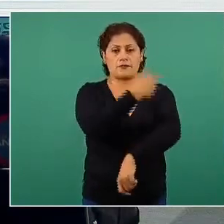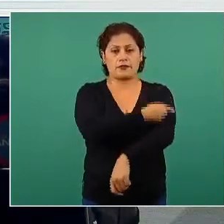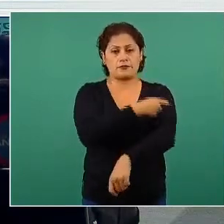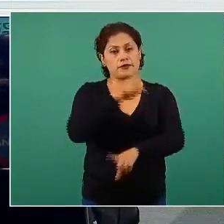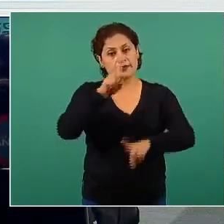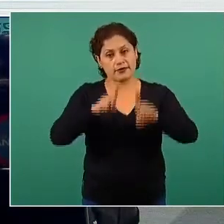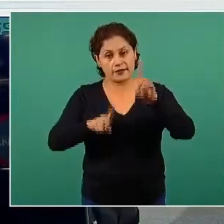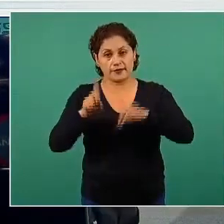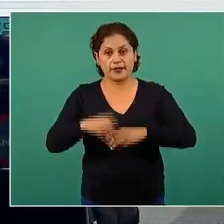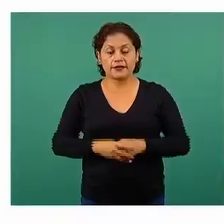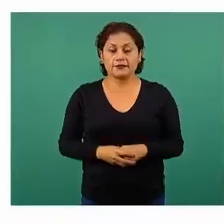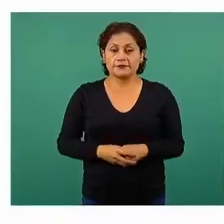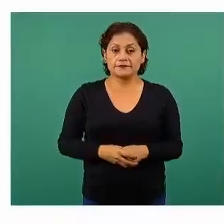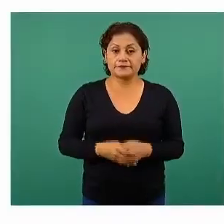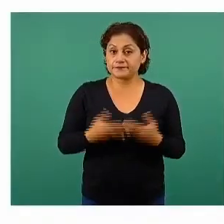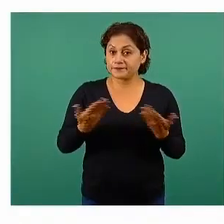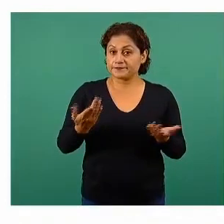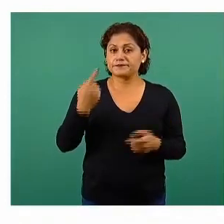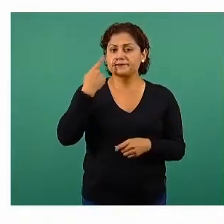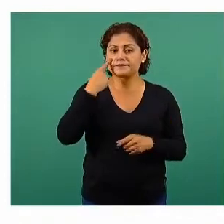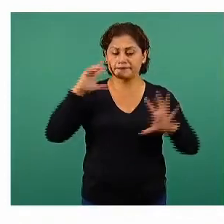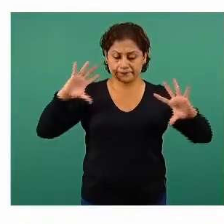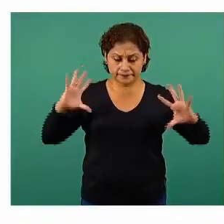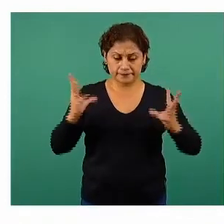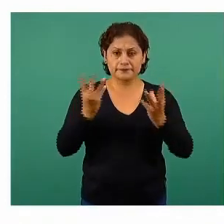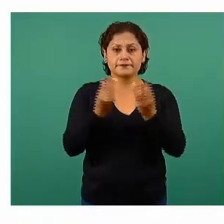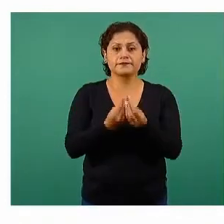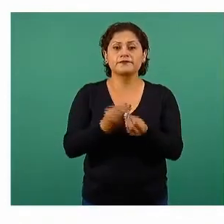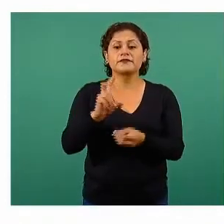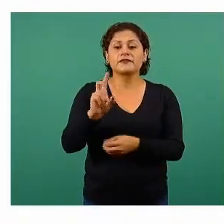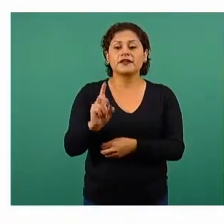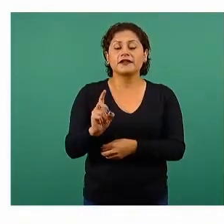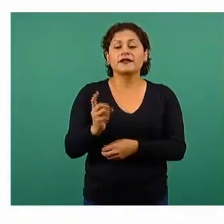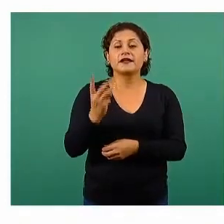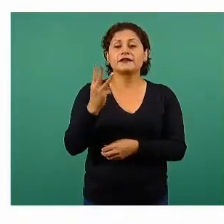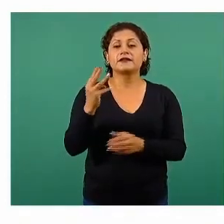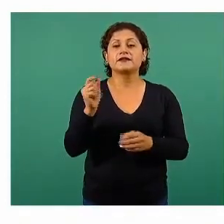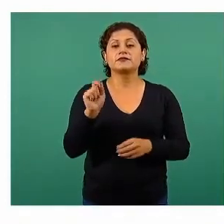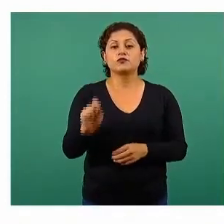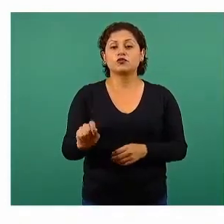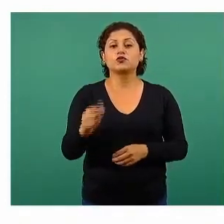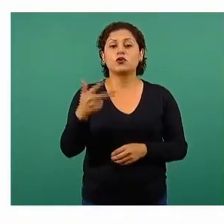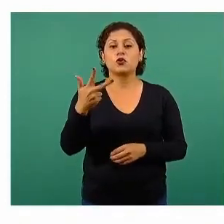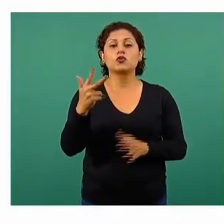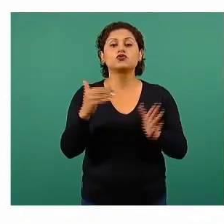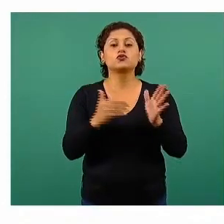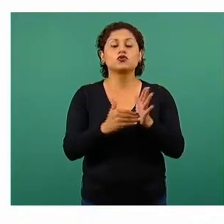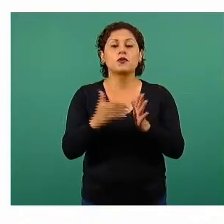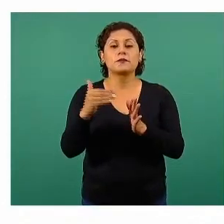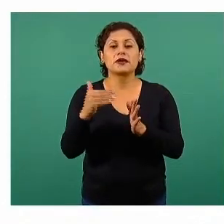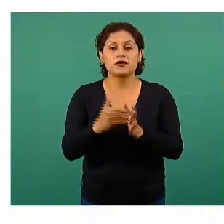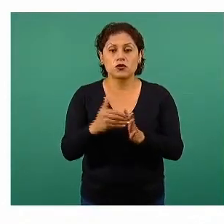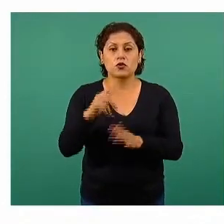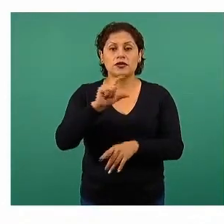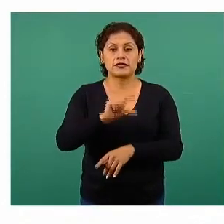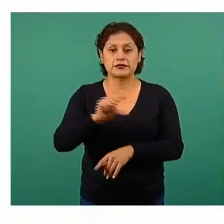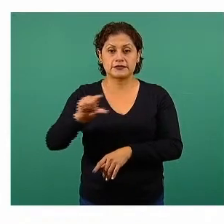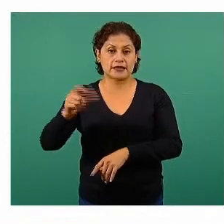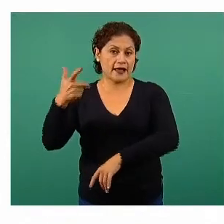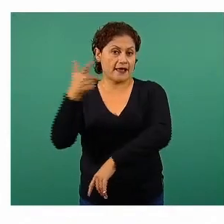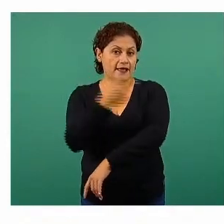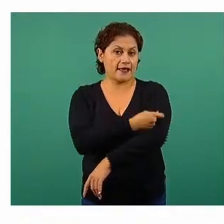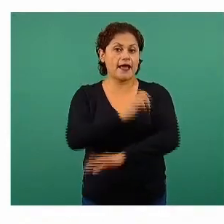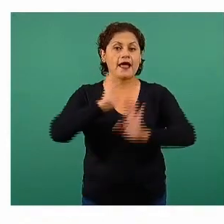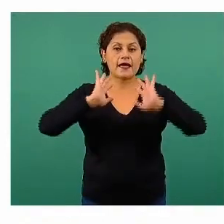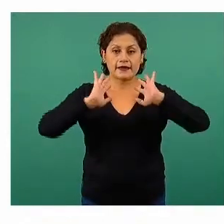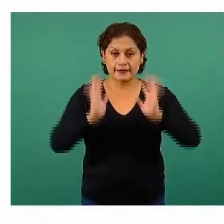Esto lo que nos da es una sumatoria total de 33.8 millones de dosis aplicadas. Exactamente